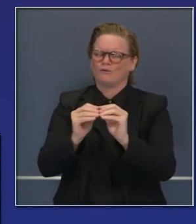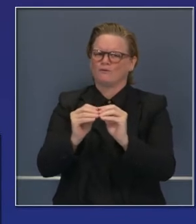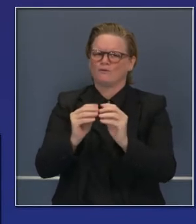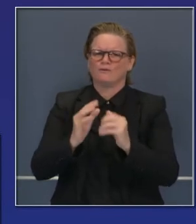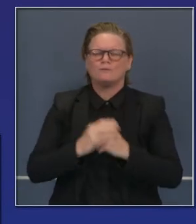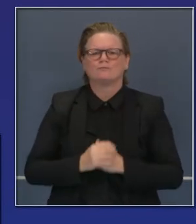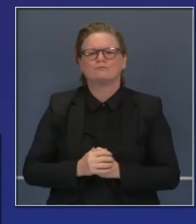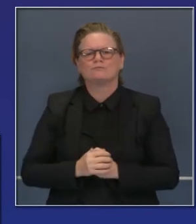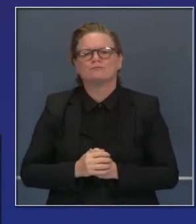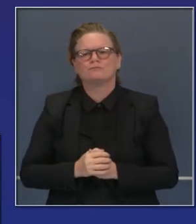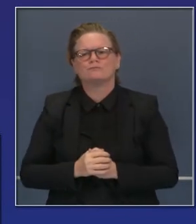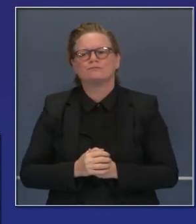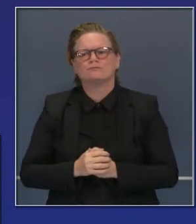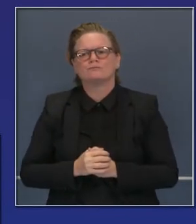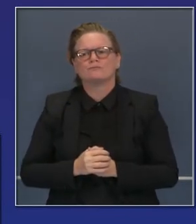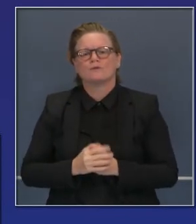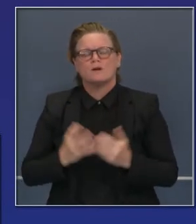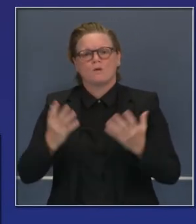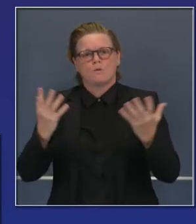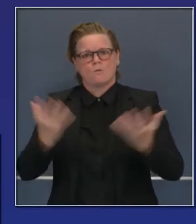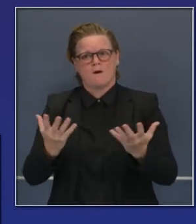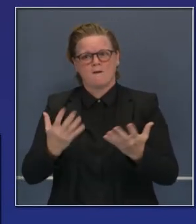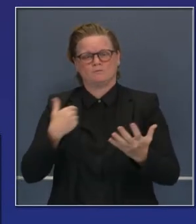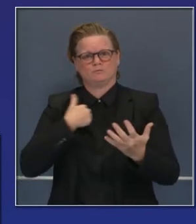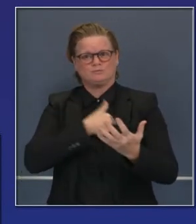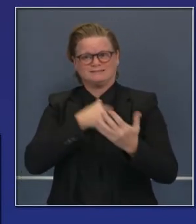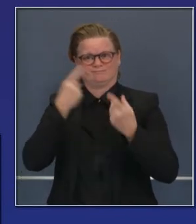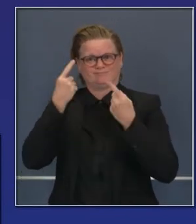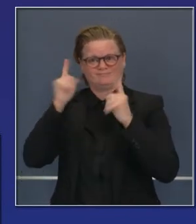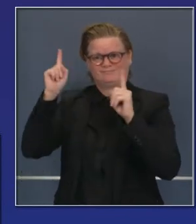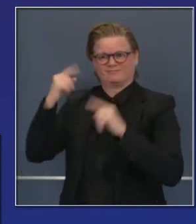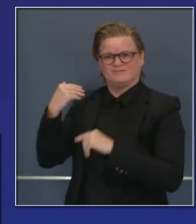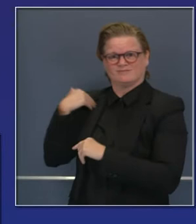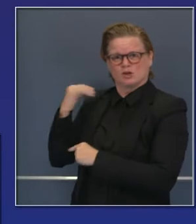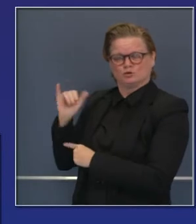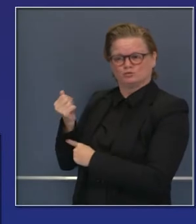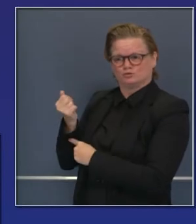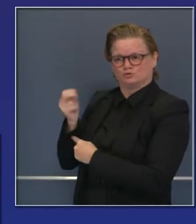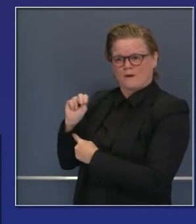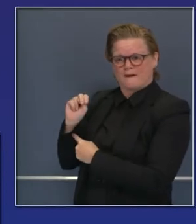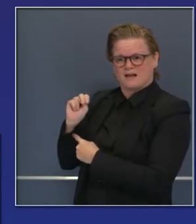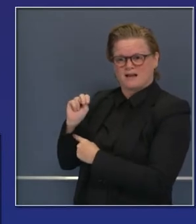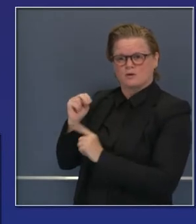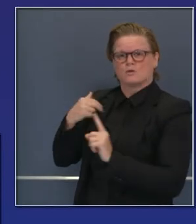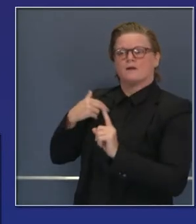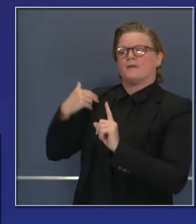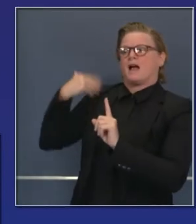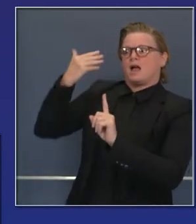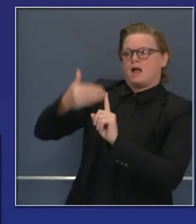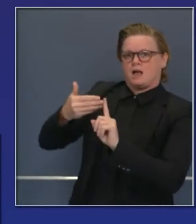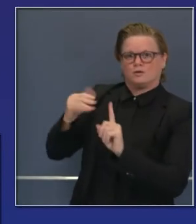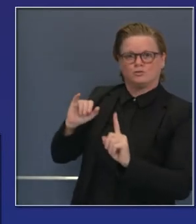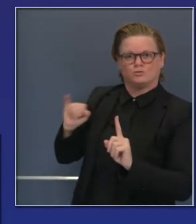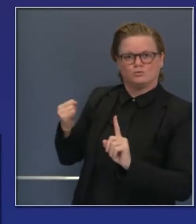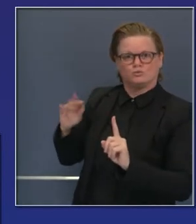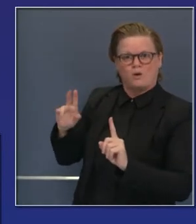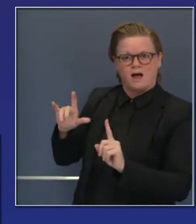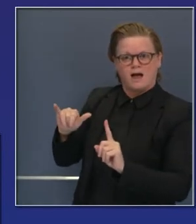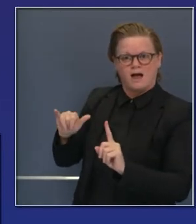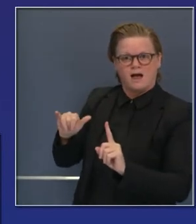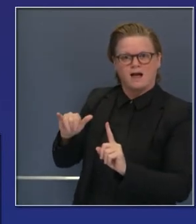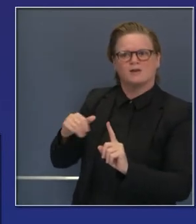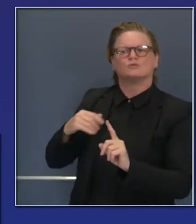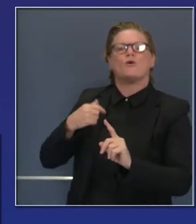de lo que tratamos de lograr juntos en julio con la legislatura. Y ahora continuamos creando un